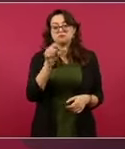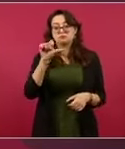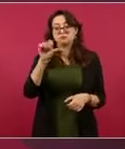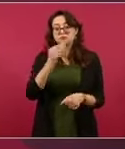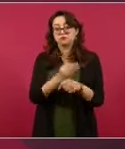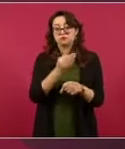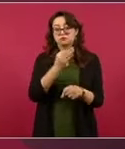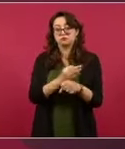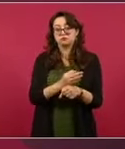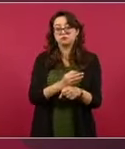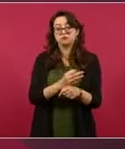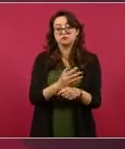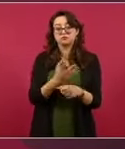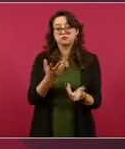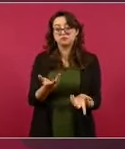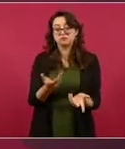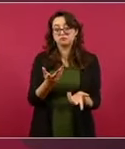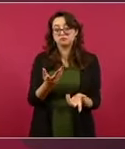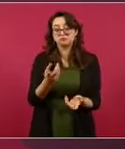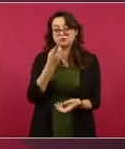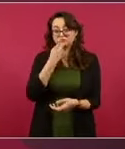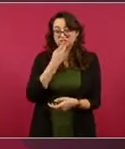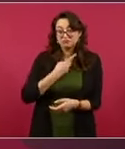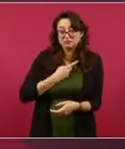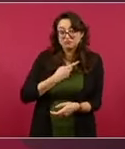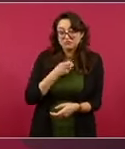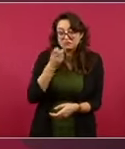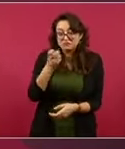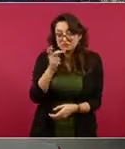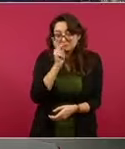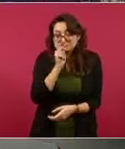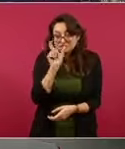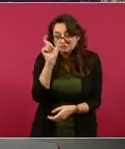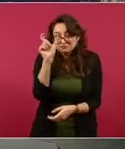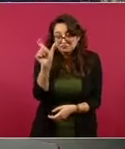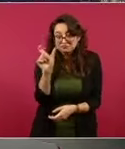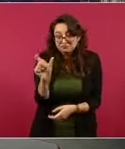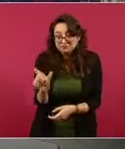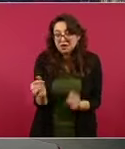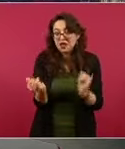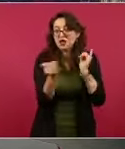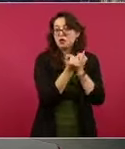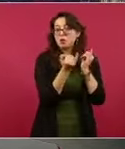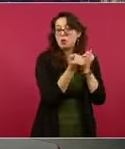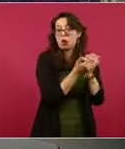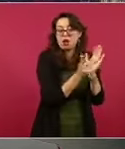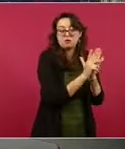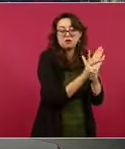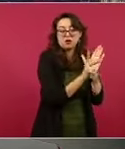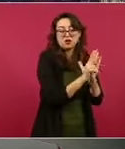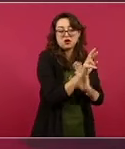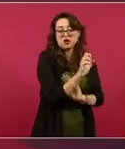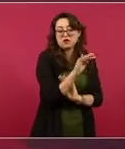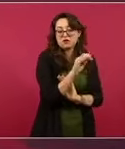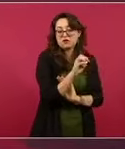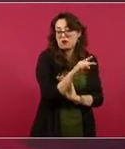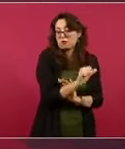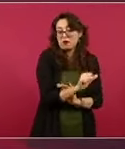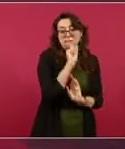es lo que escribió el Reforma ayer, o sea, es una campaña,